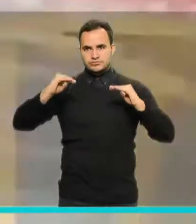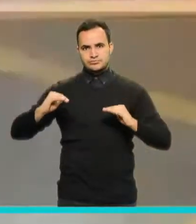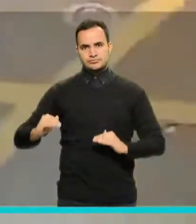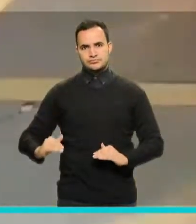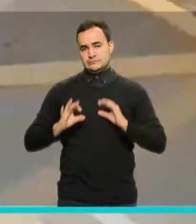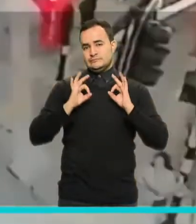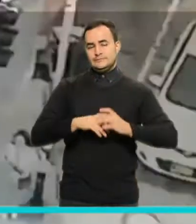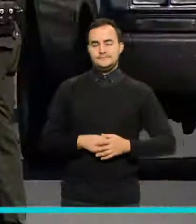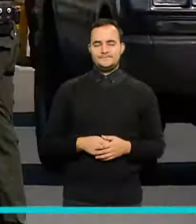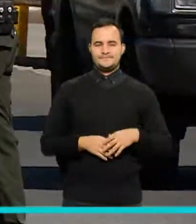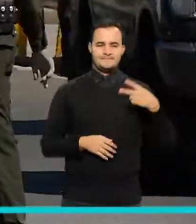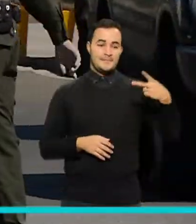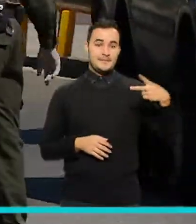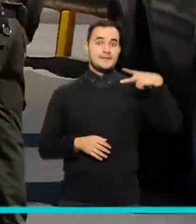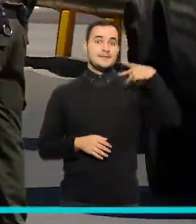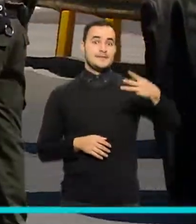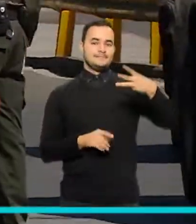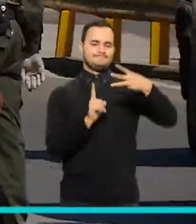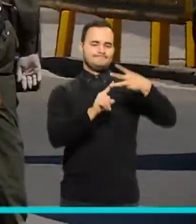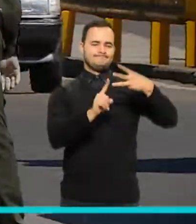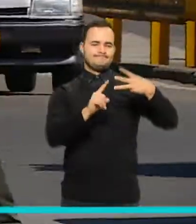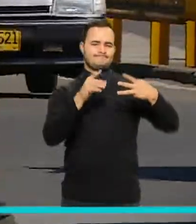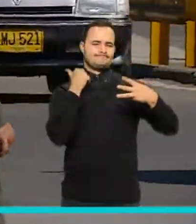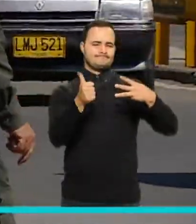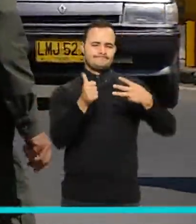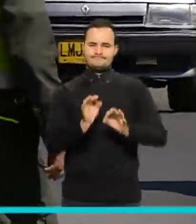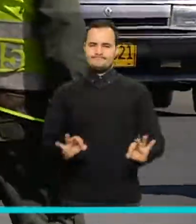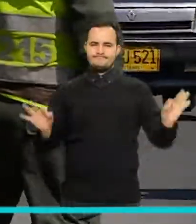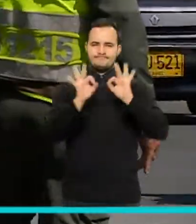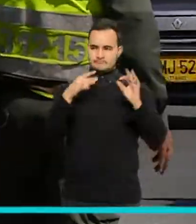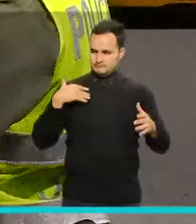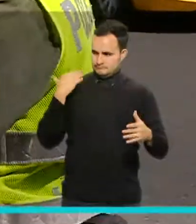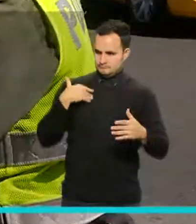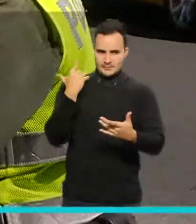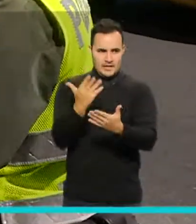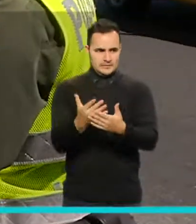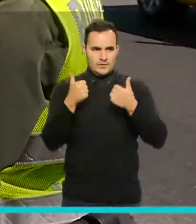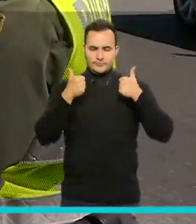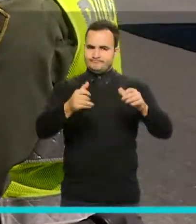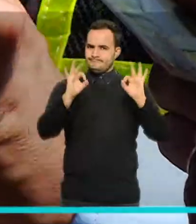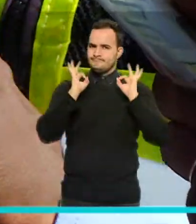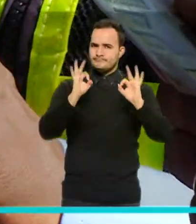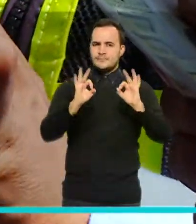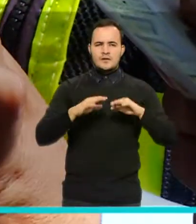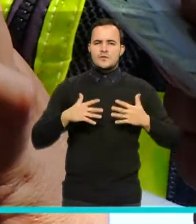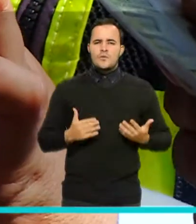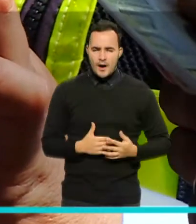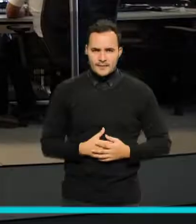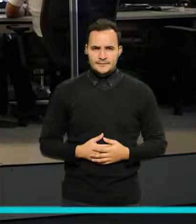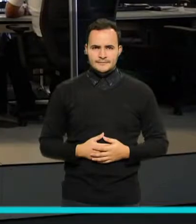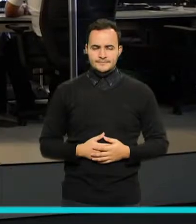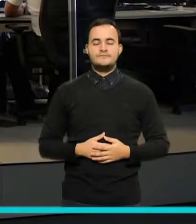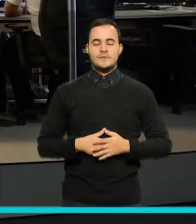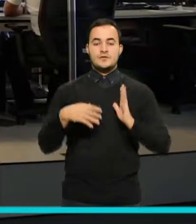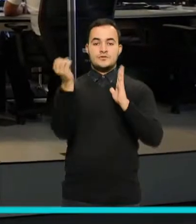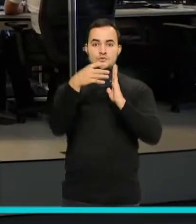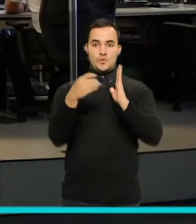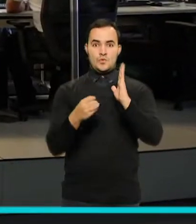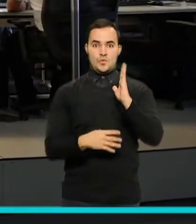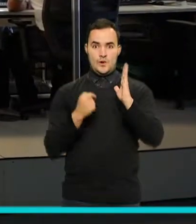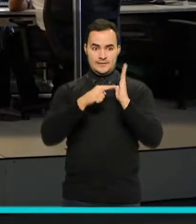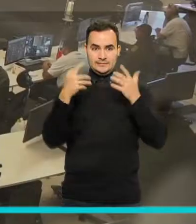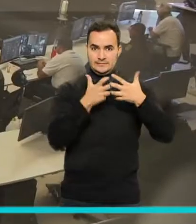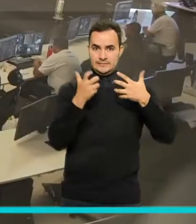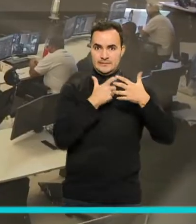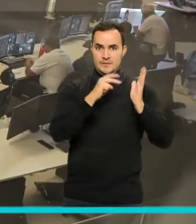Y la otra situación importante que hemos ganado hasta el momento es el cambiar el software de